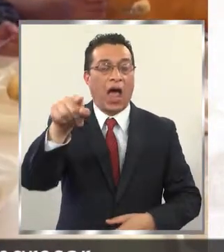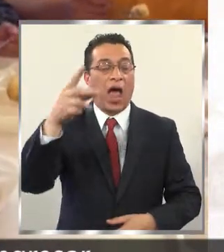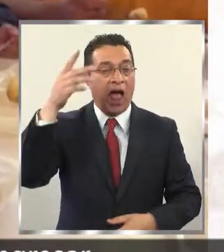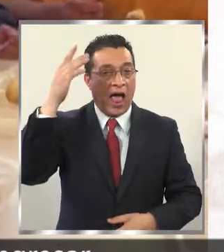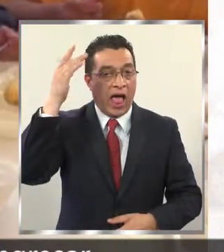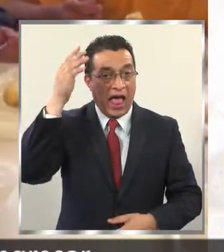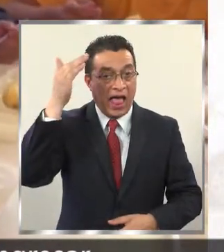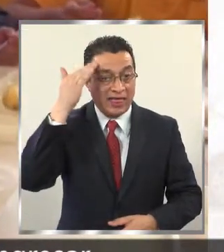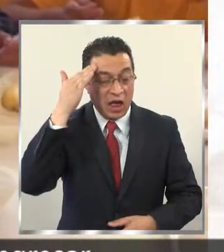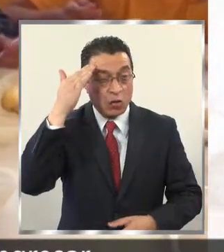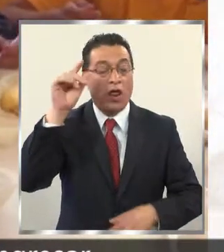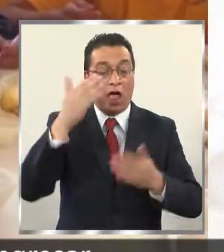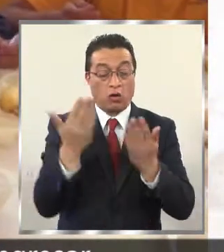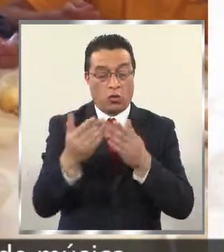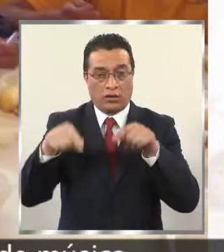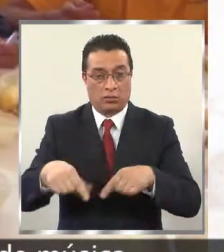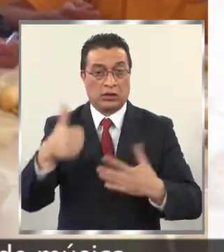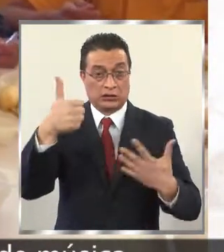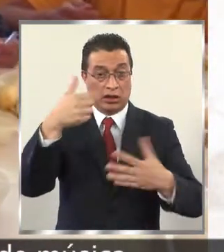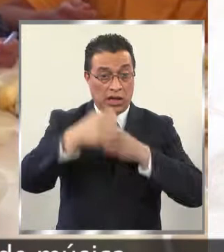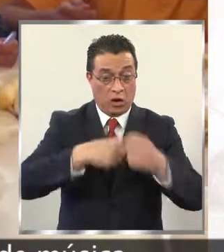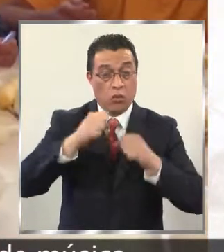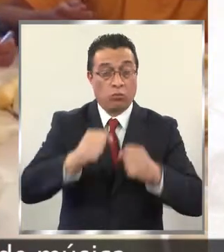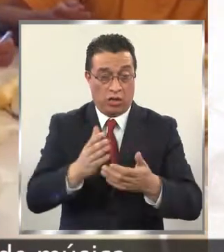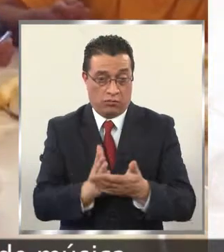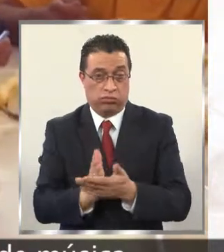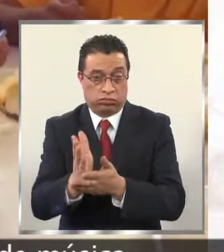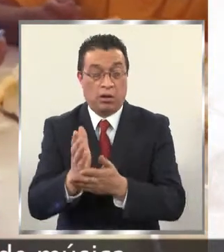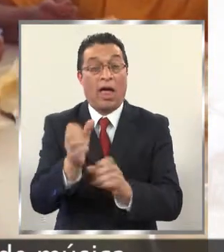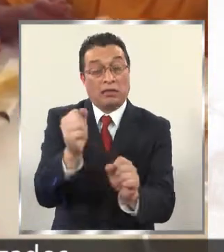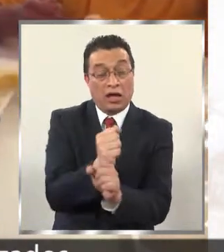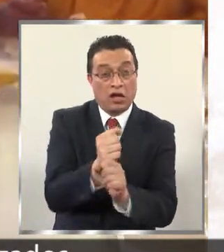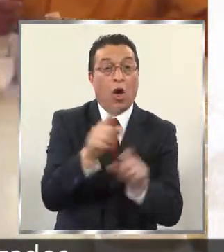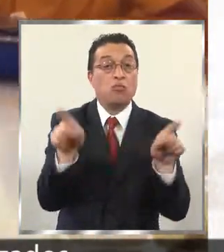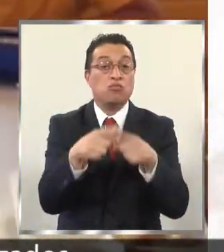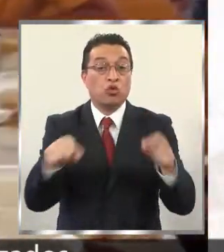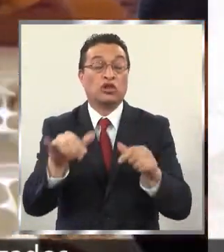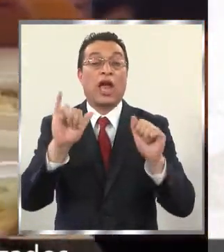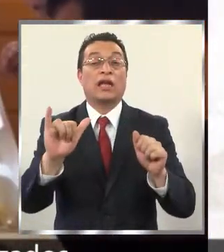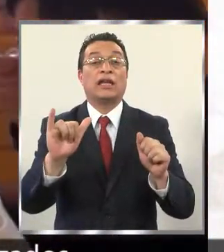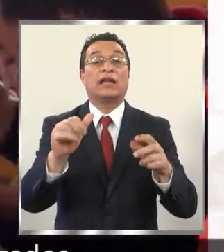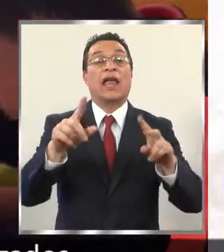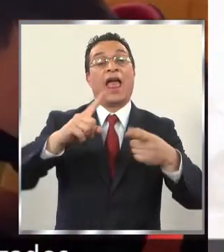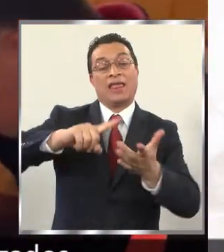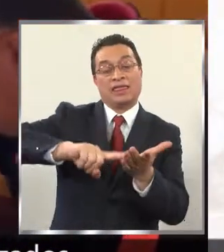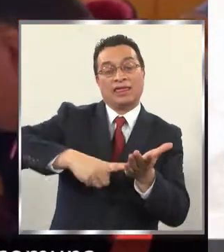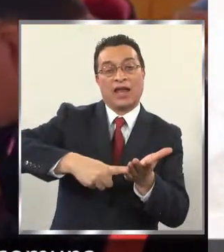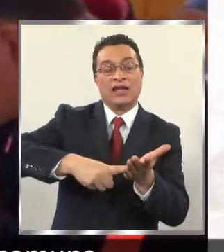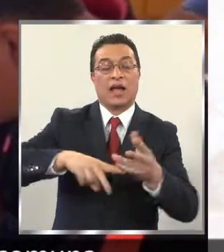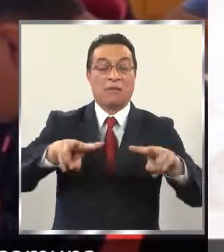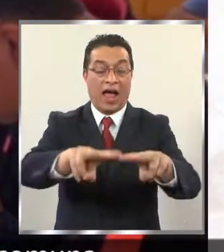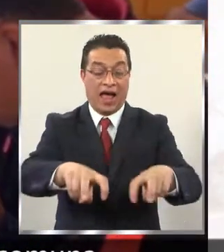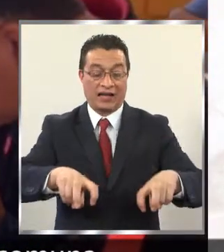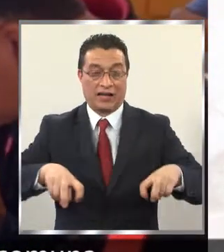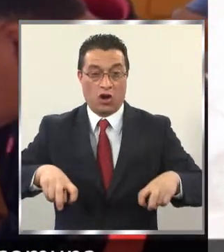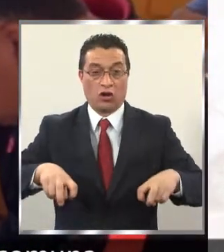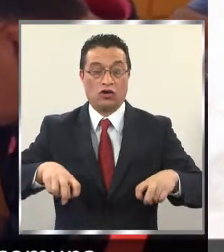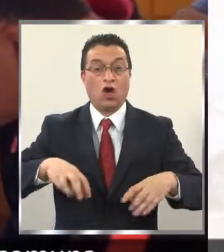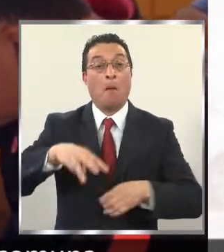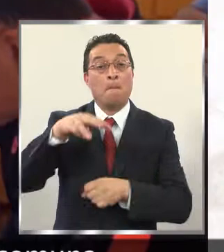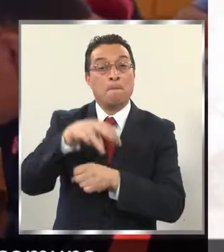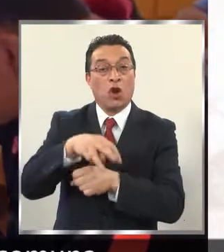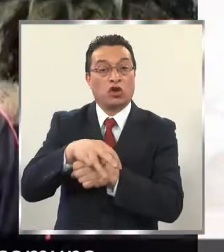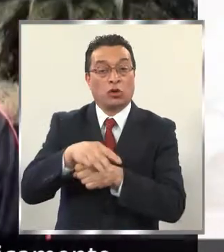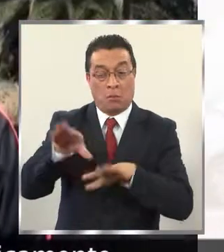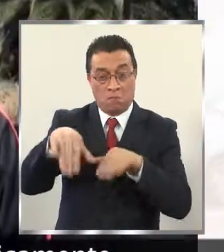Desde los 6 años pueden ingresar y formar parte de los talleres de música y técnicas agrícolas realizados por monitores de la misma